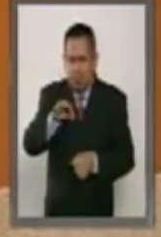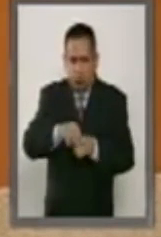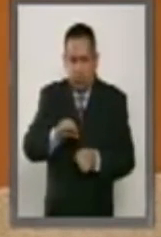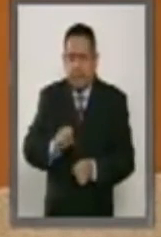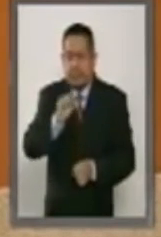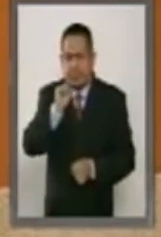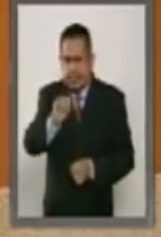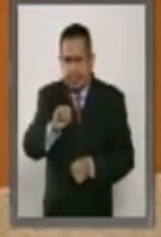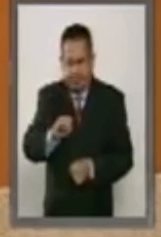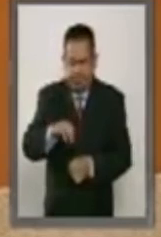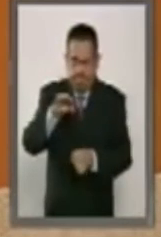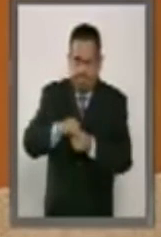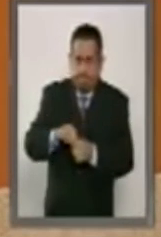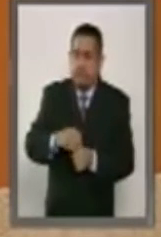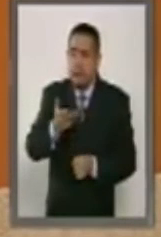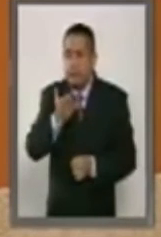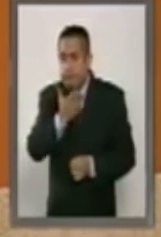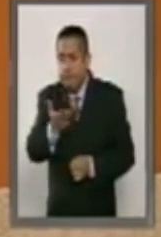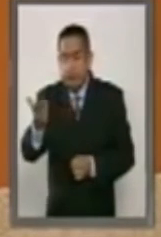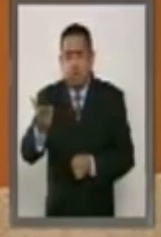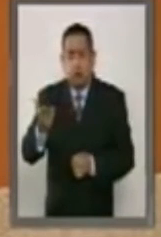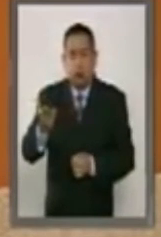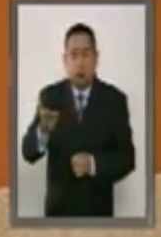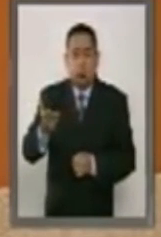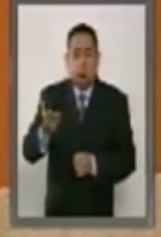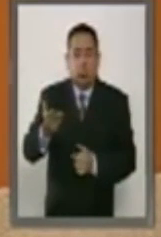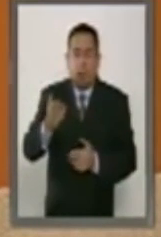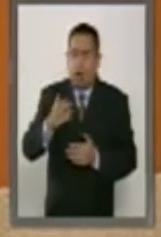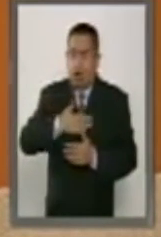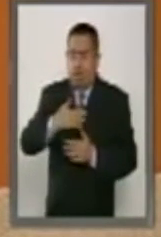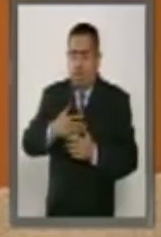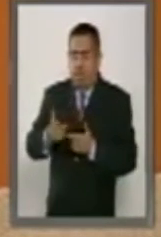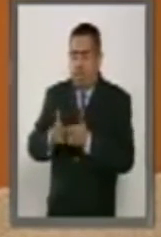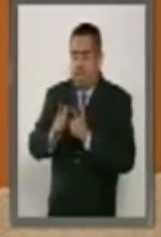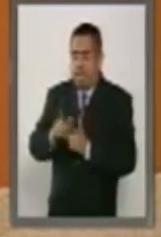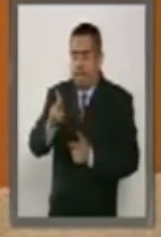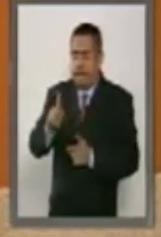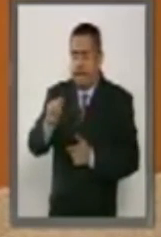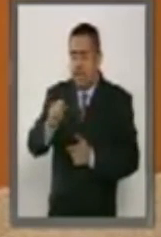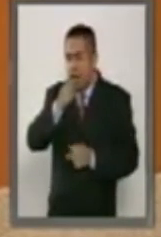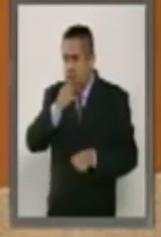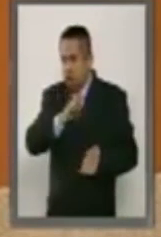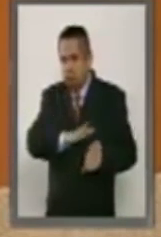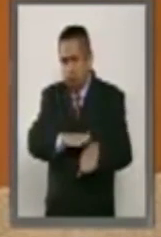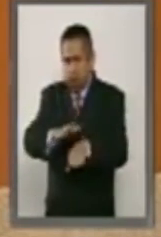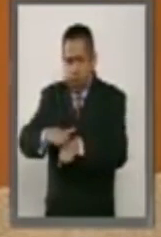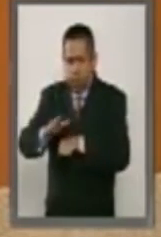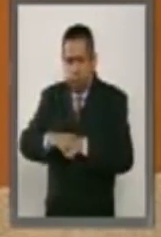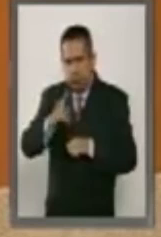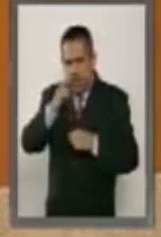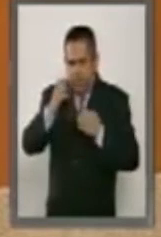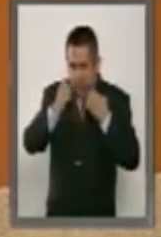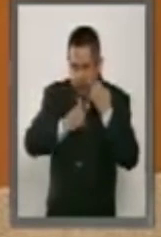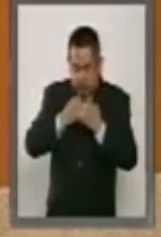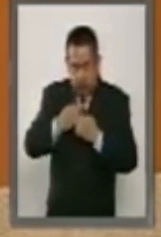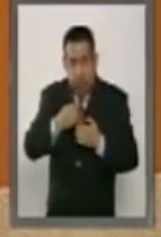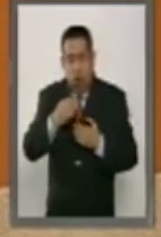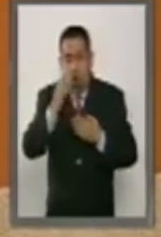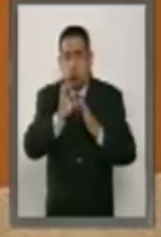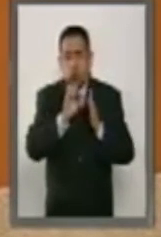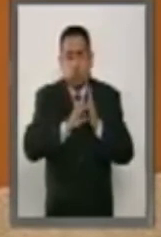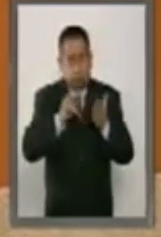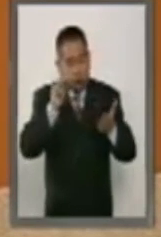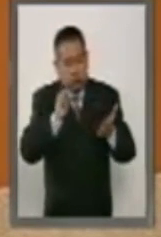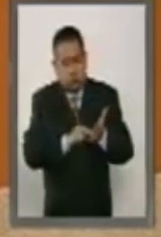y hacemos al mismo tiempo, en el Partido del Trabajo, un llamado al Poder Revisor de la Constitución